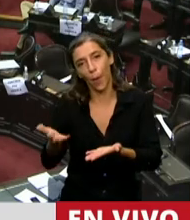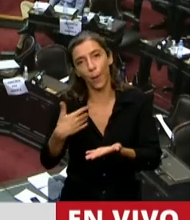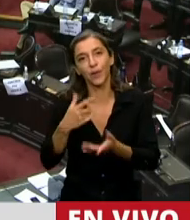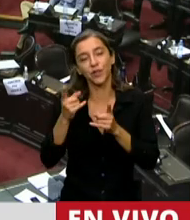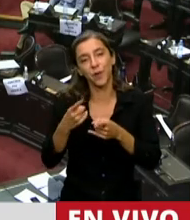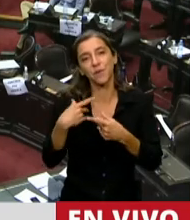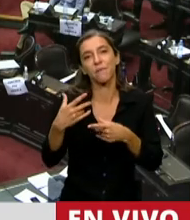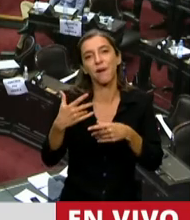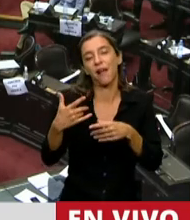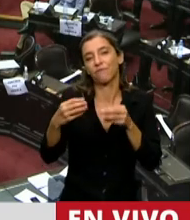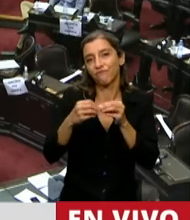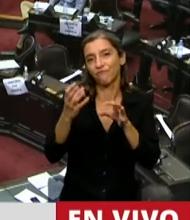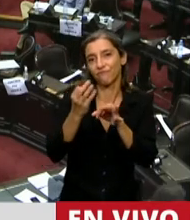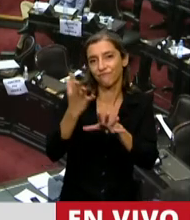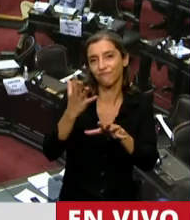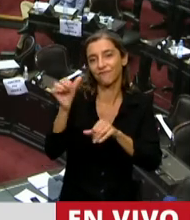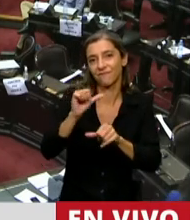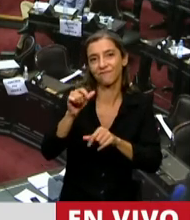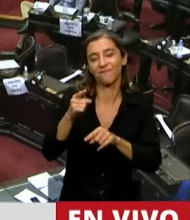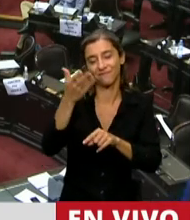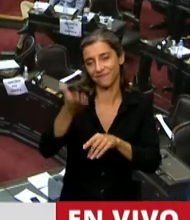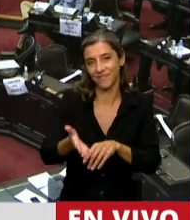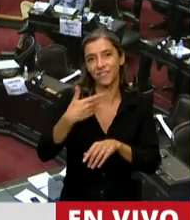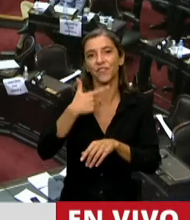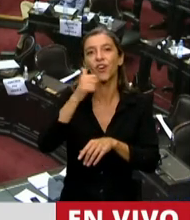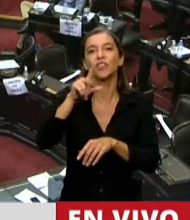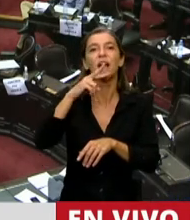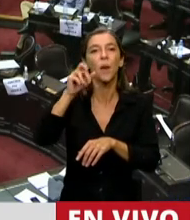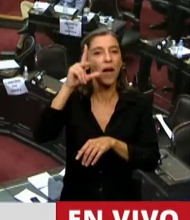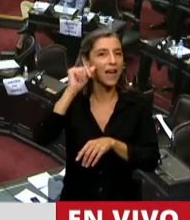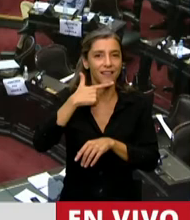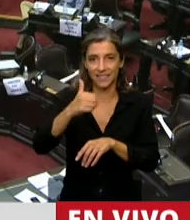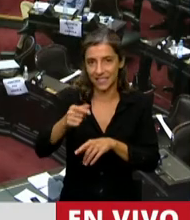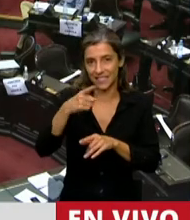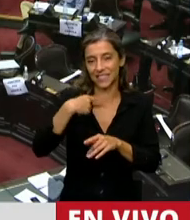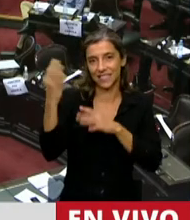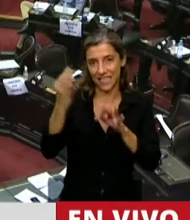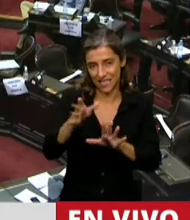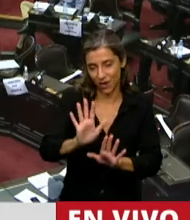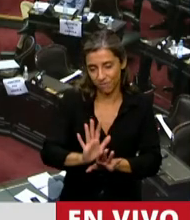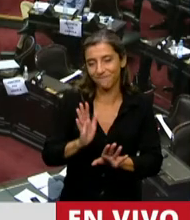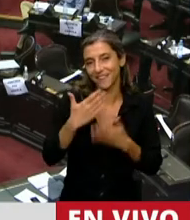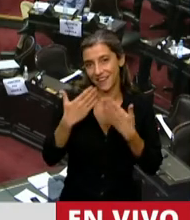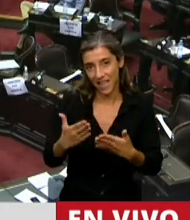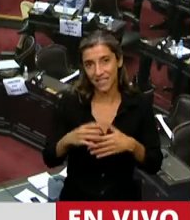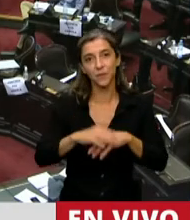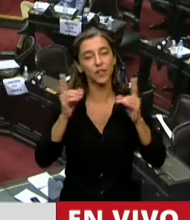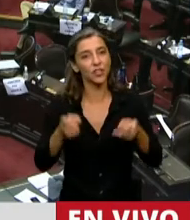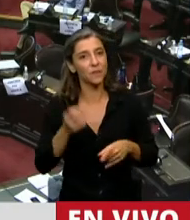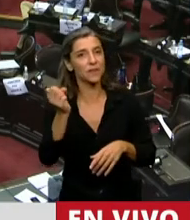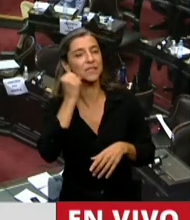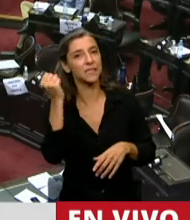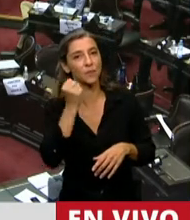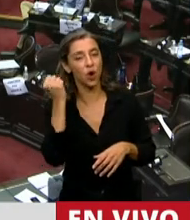científico, Ministro Salvareza, que está aquí, que acabo de ver que llegó, y quiero hacer una observación que es